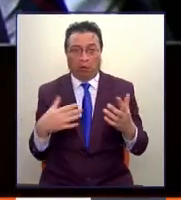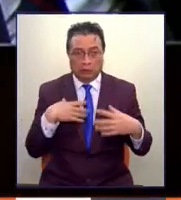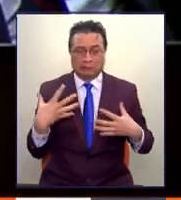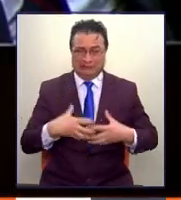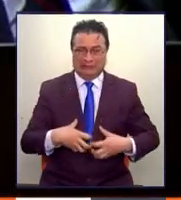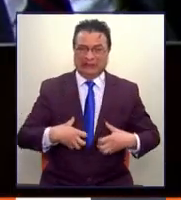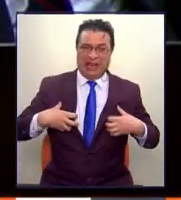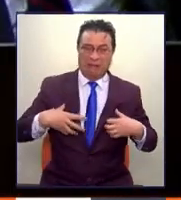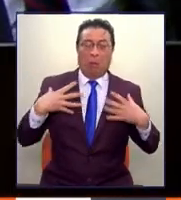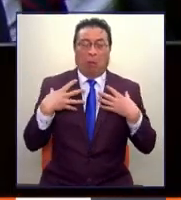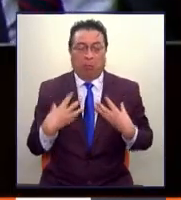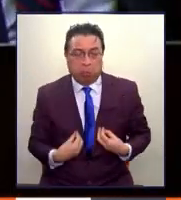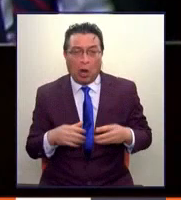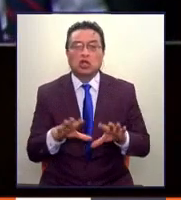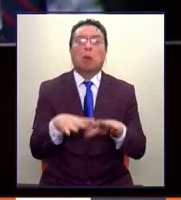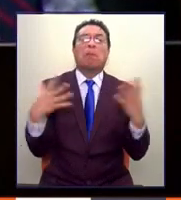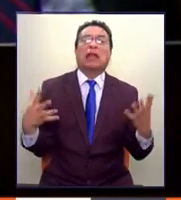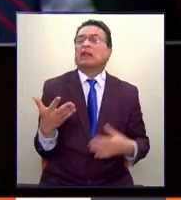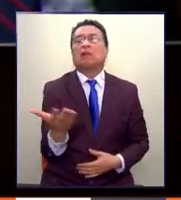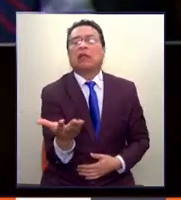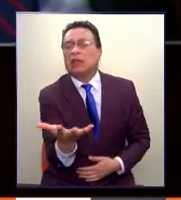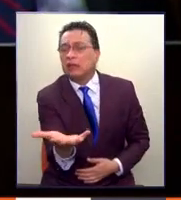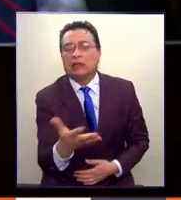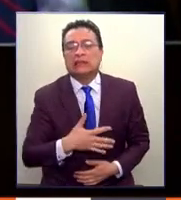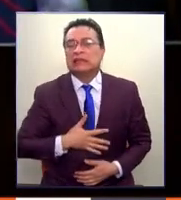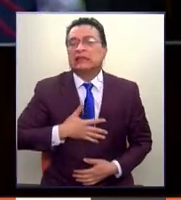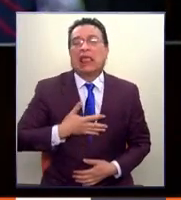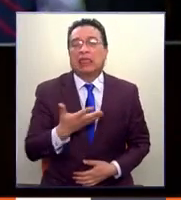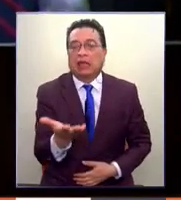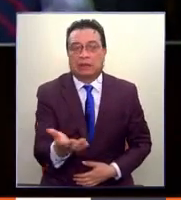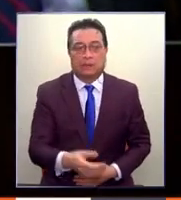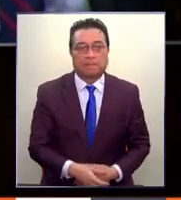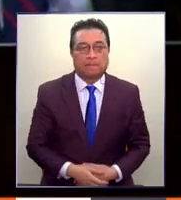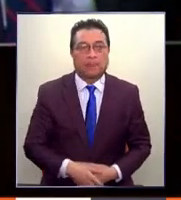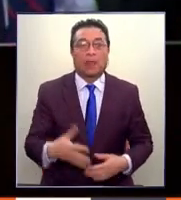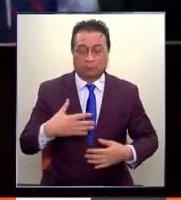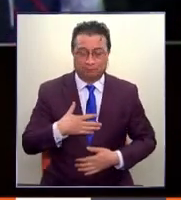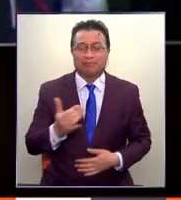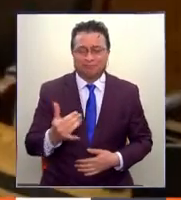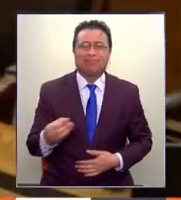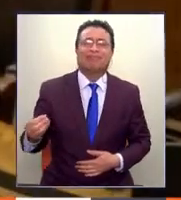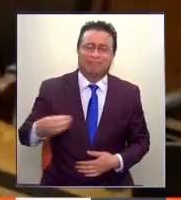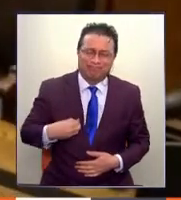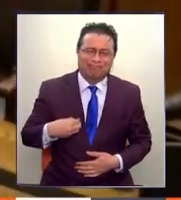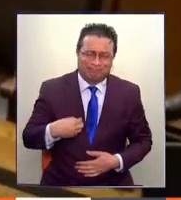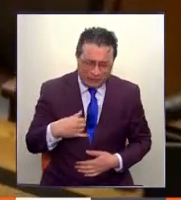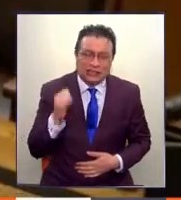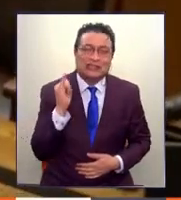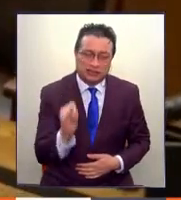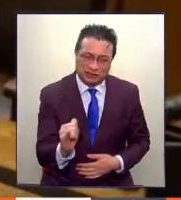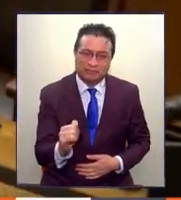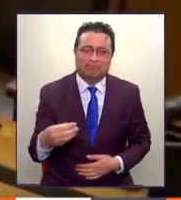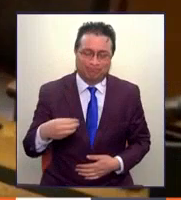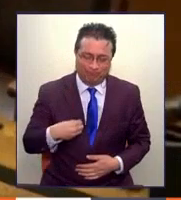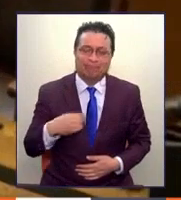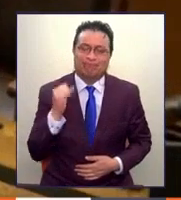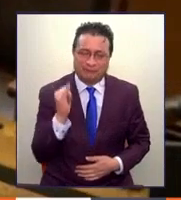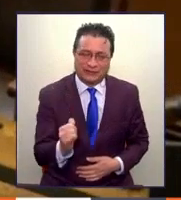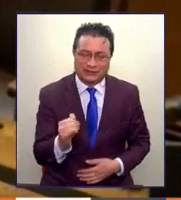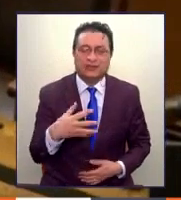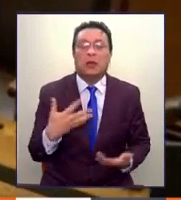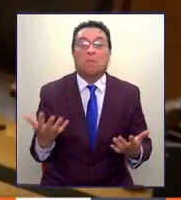rabia, sorpresa? ¿Qué sintió? Bueno, un trago amargo, indudablemente, porque la verdad es que en